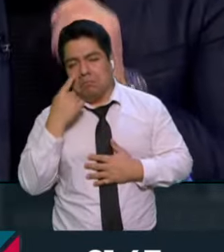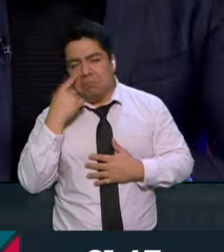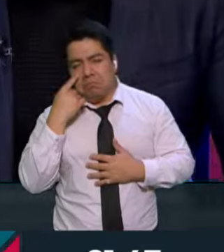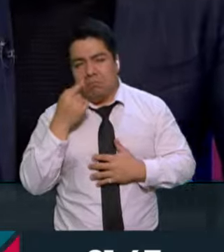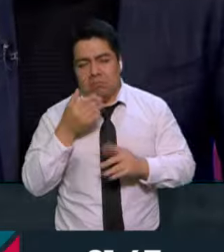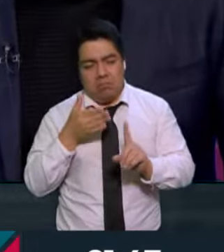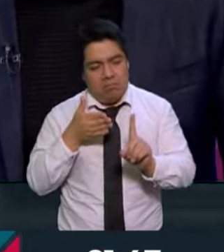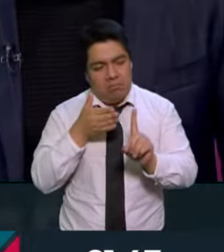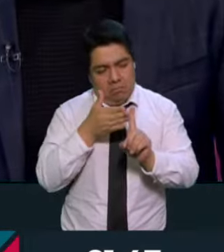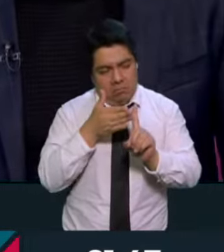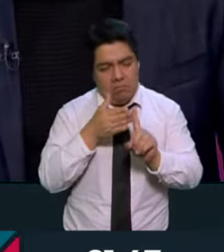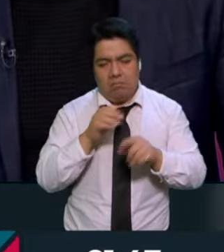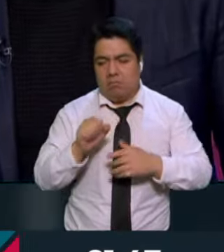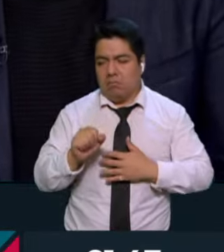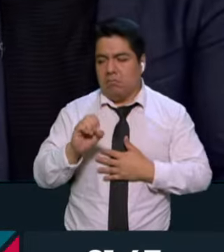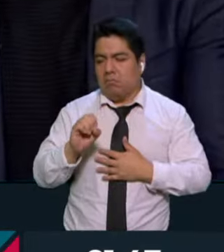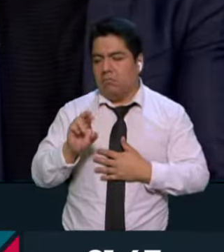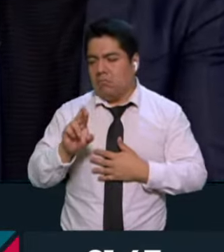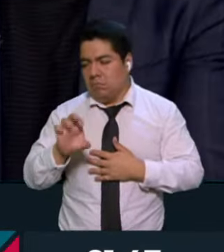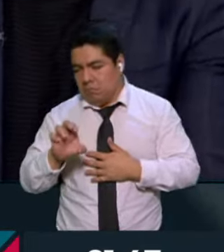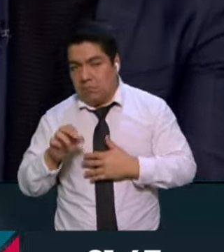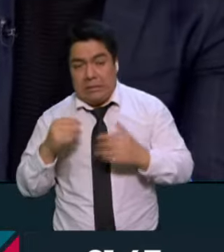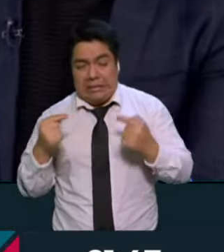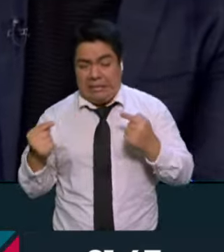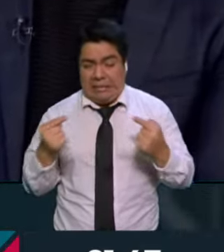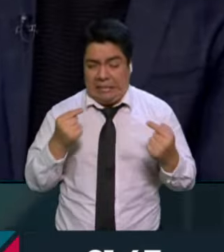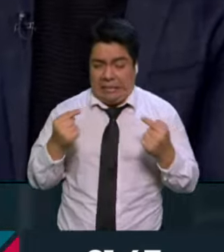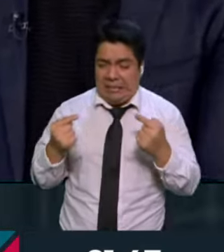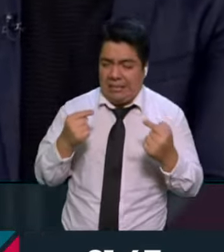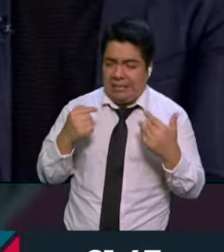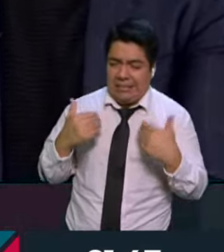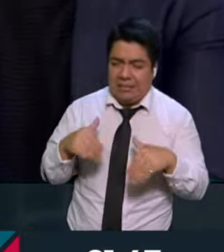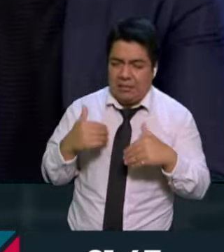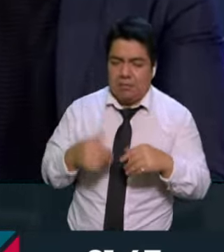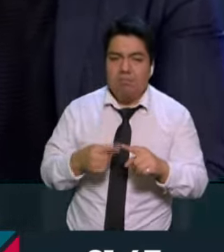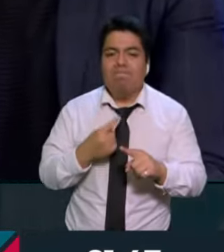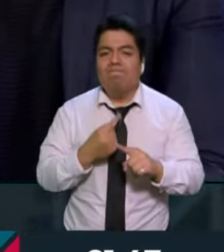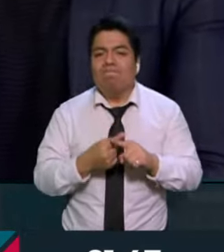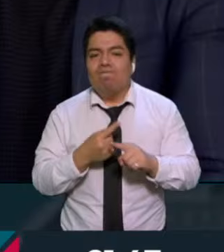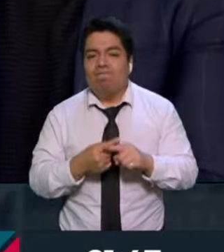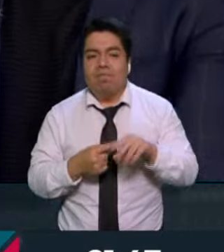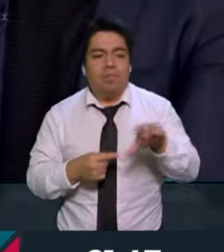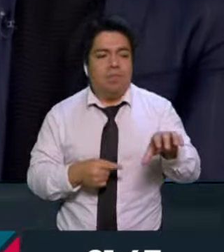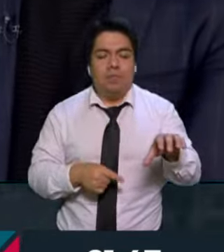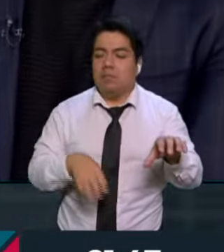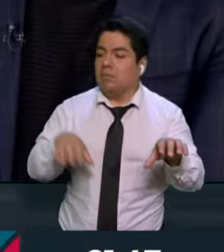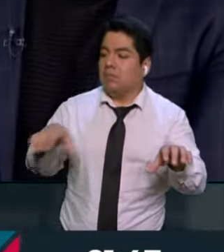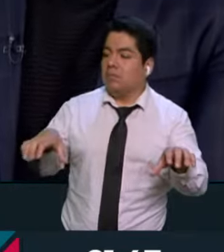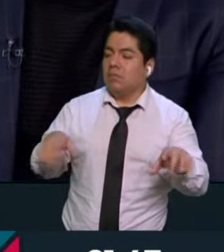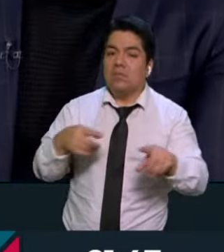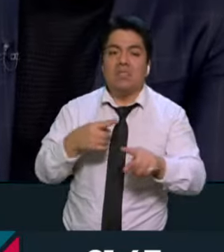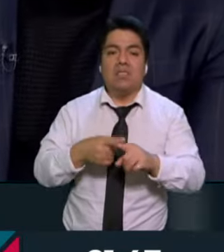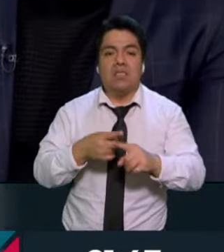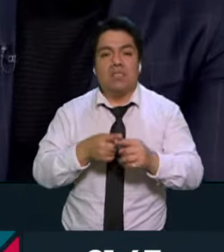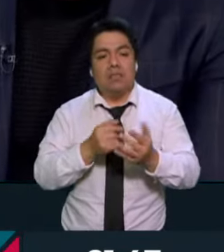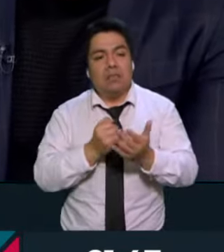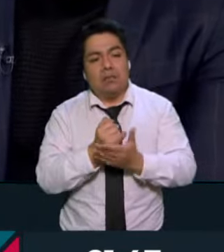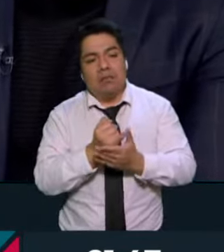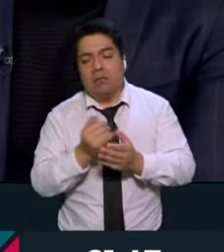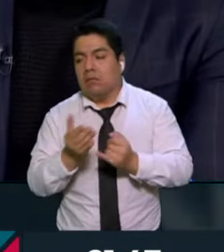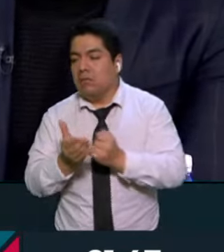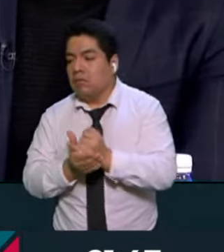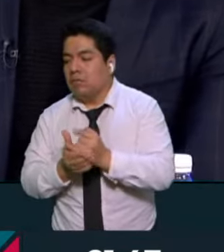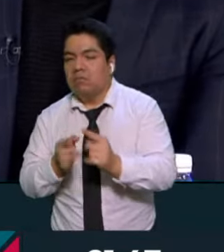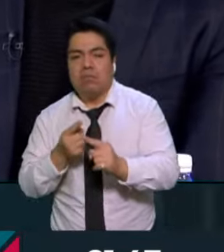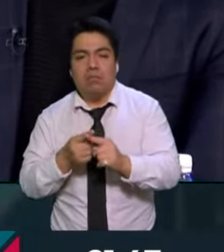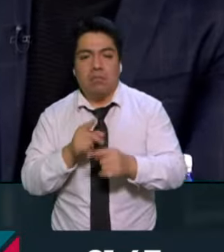todo este tema de la sobrerepresentación, hay un gran debate en qué cancha está este balón, quién tiene que resolver sobre este tema.